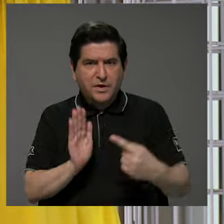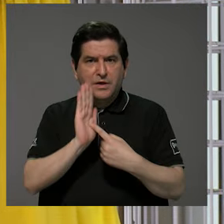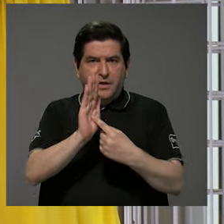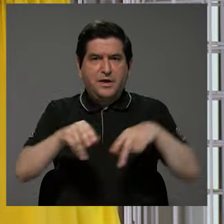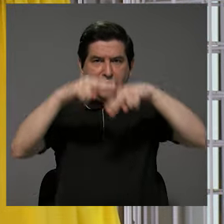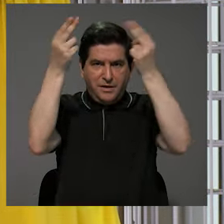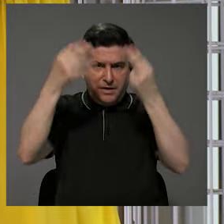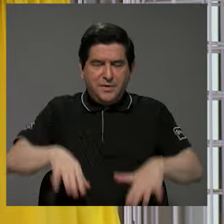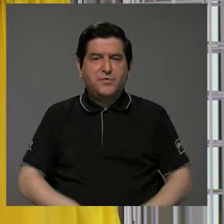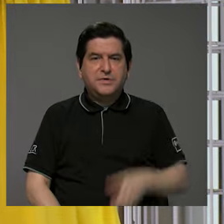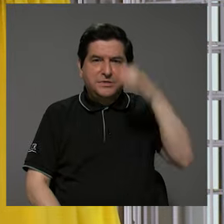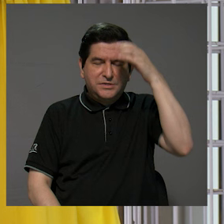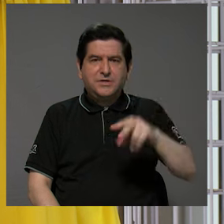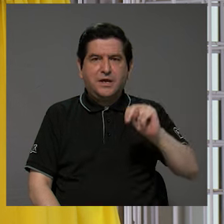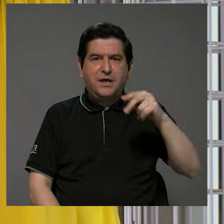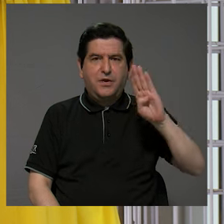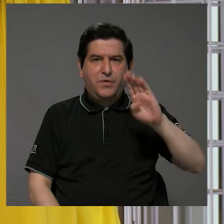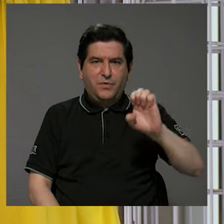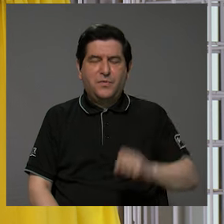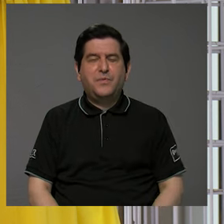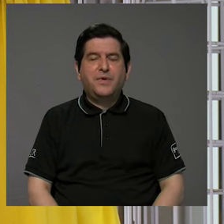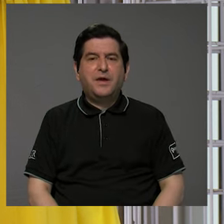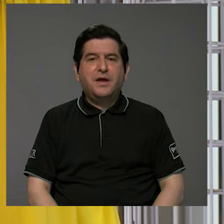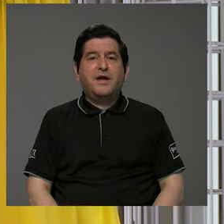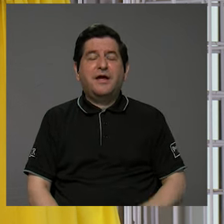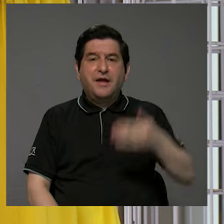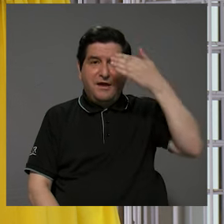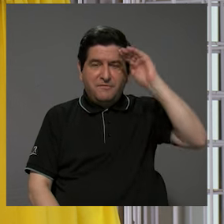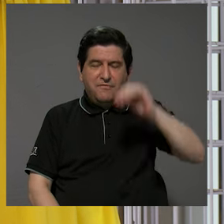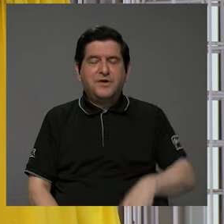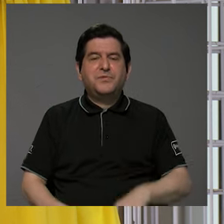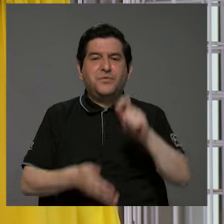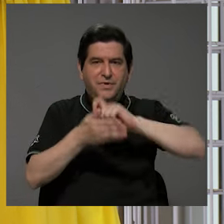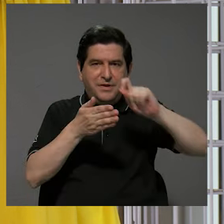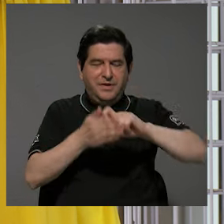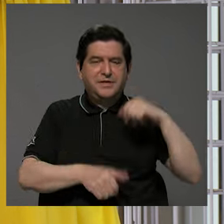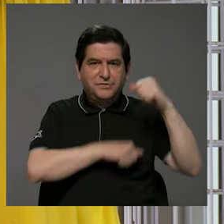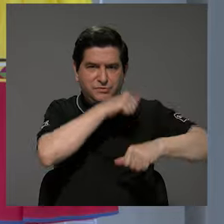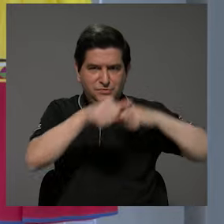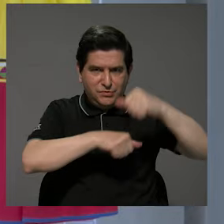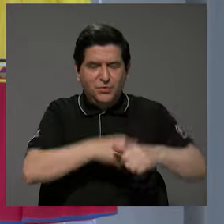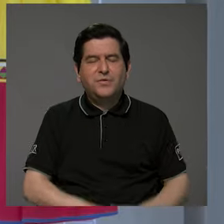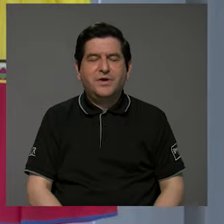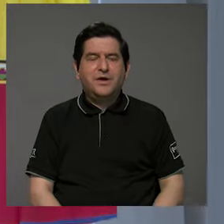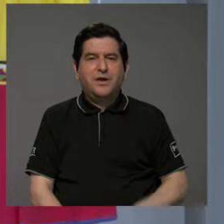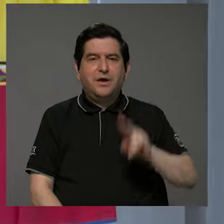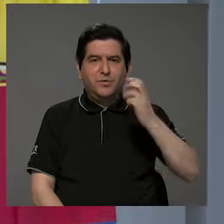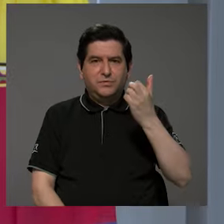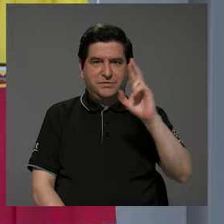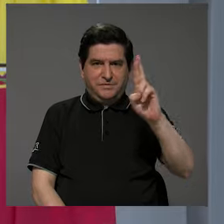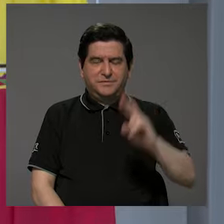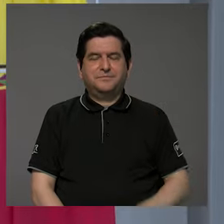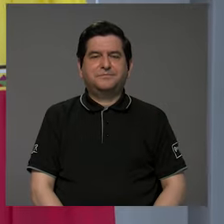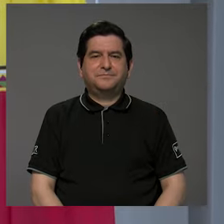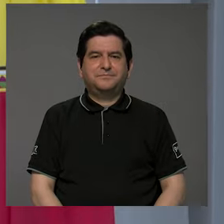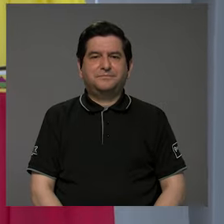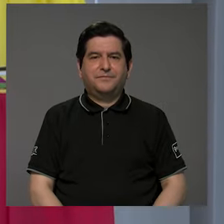virtual sobre la cultura Nube en la página oficial de Facebook de la Escuela de Antropología de la Universidad de Costa Rica.